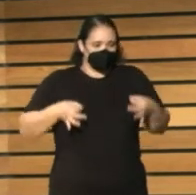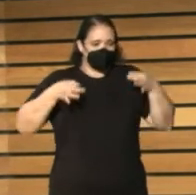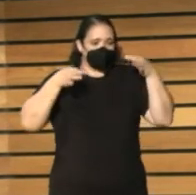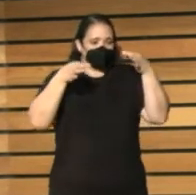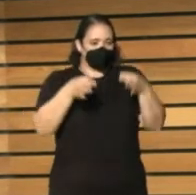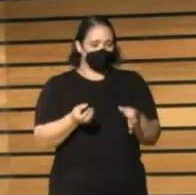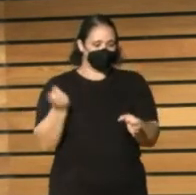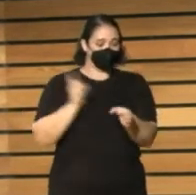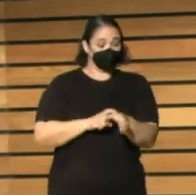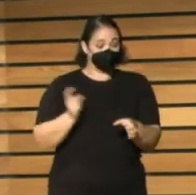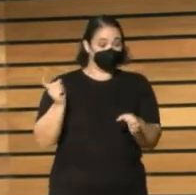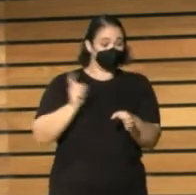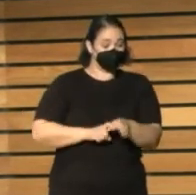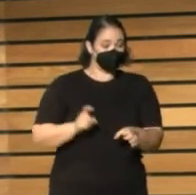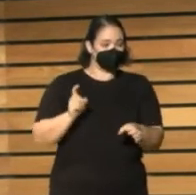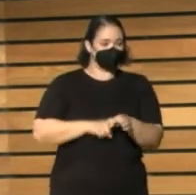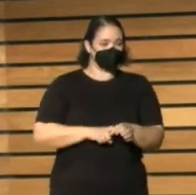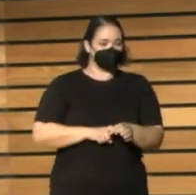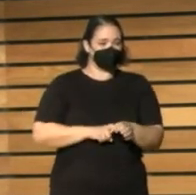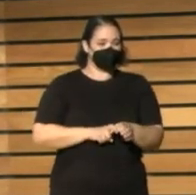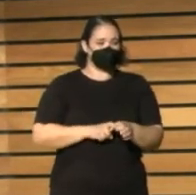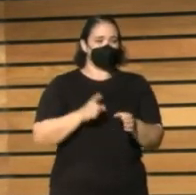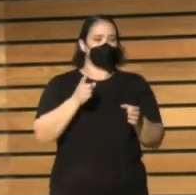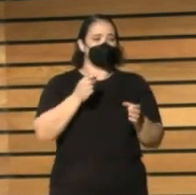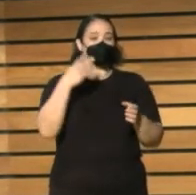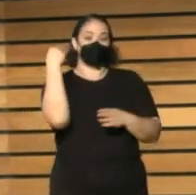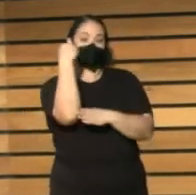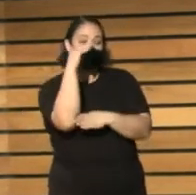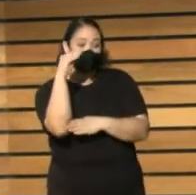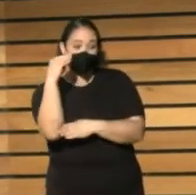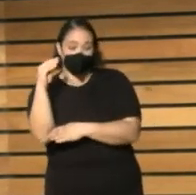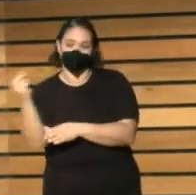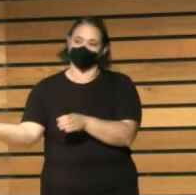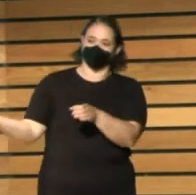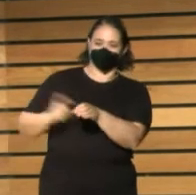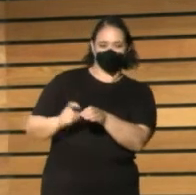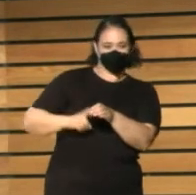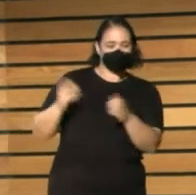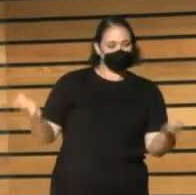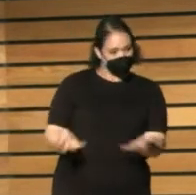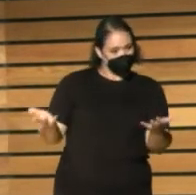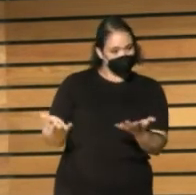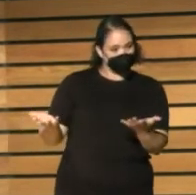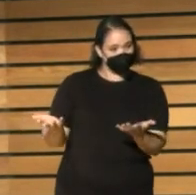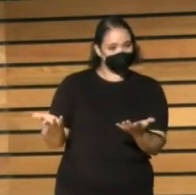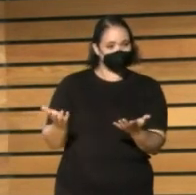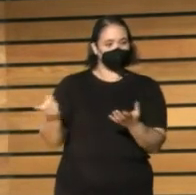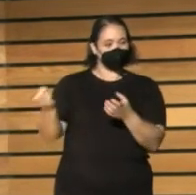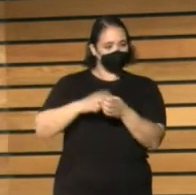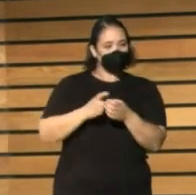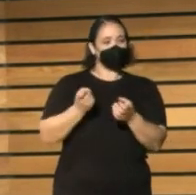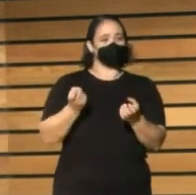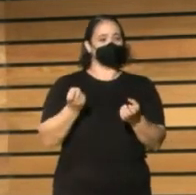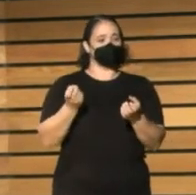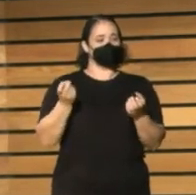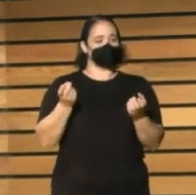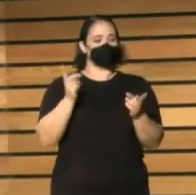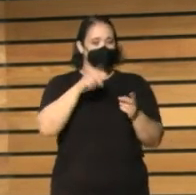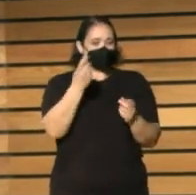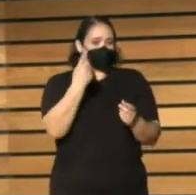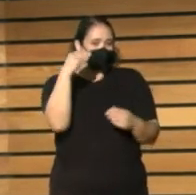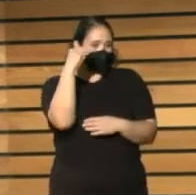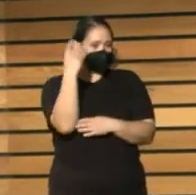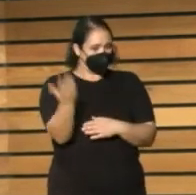entonces a mí me gustaría que esto estuviera con más gente joven ¿no? que vinieran que participaran que también